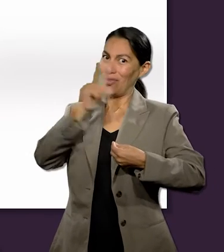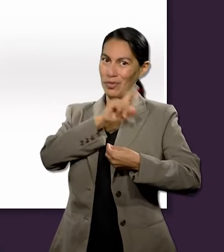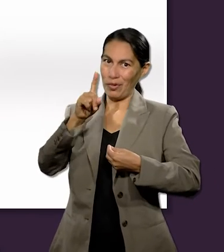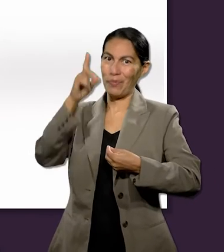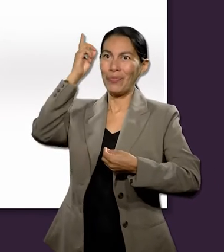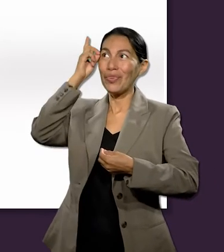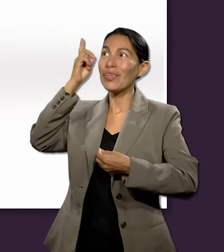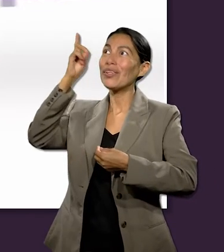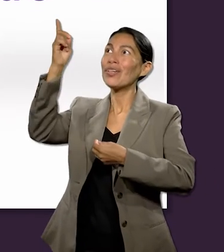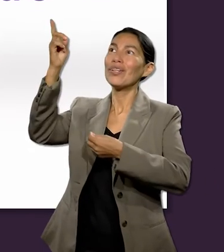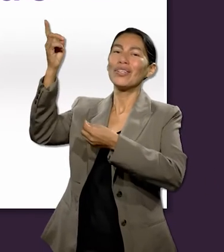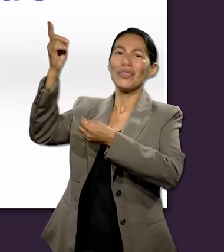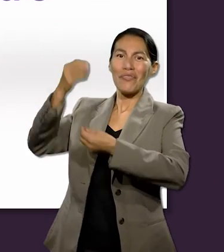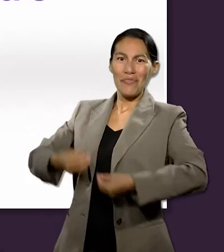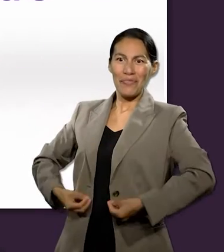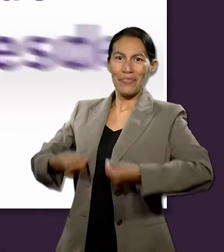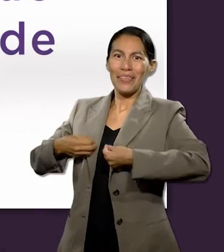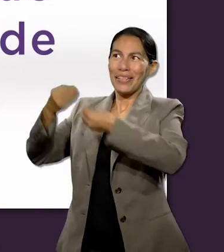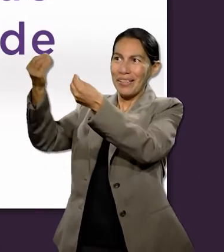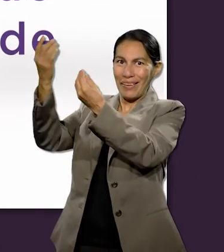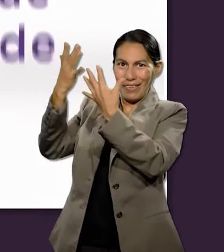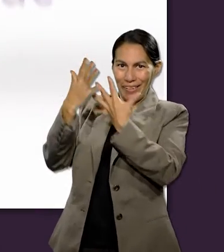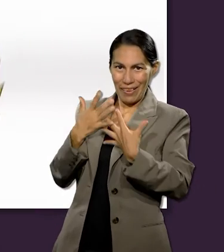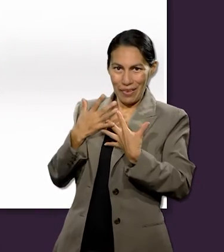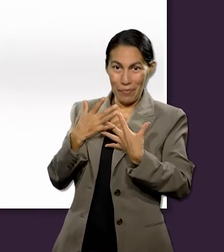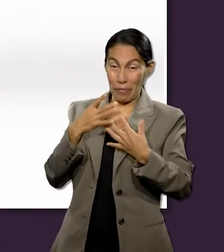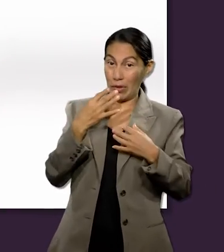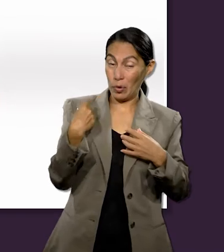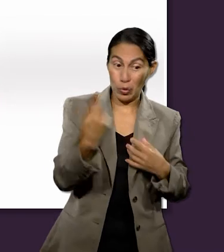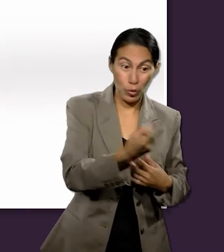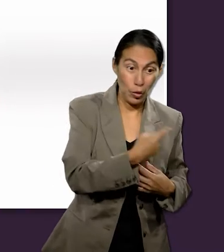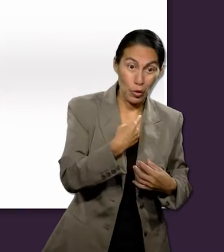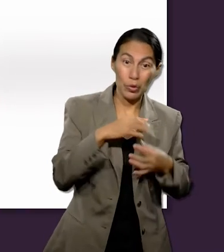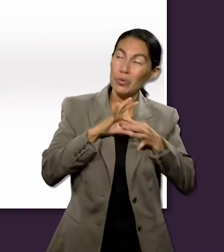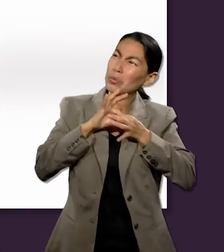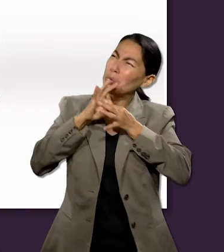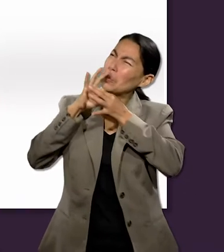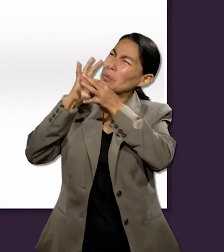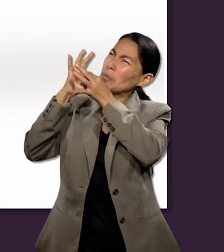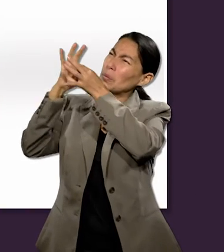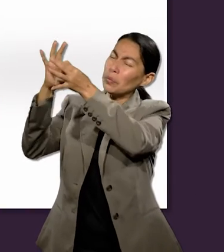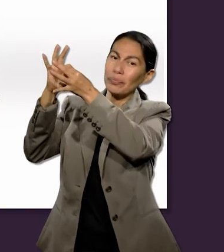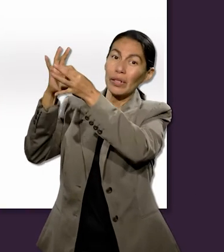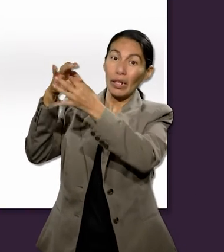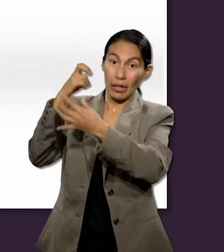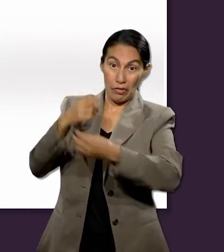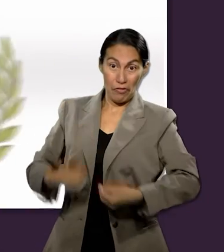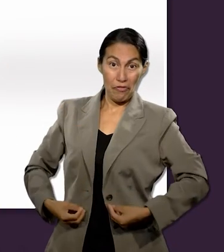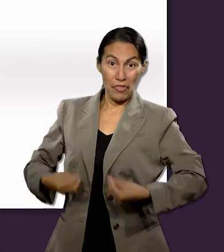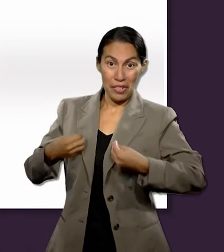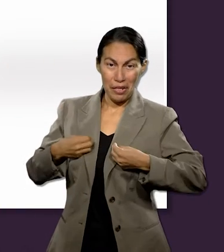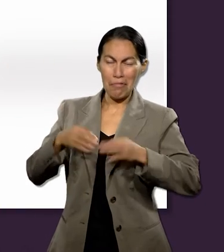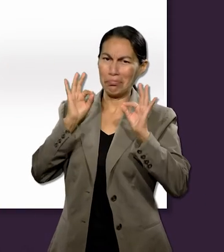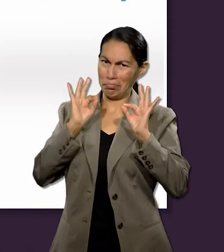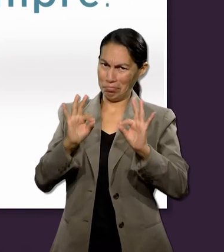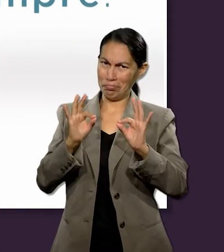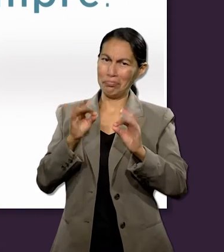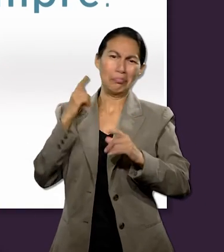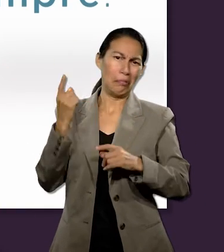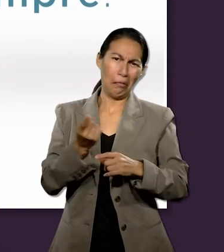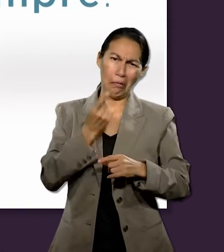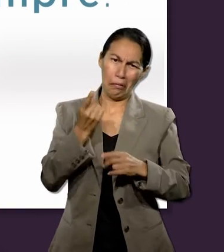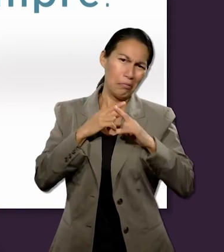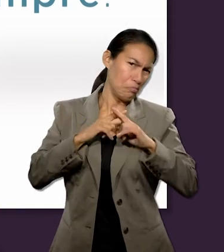nosotros, sino que la recibimos desde afuera. Y mientras vivamos en estrecha relación con Dios, esta vida